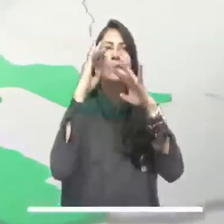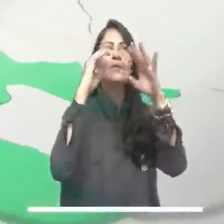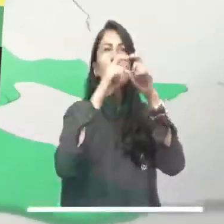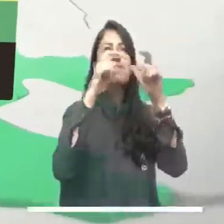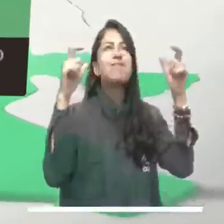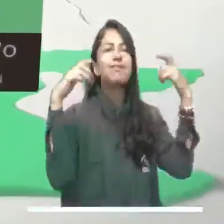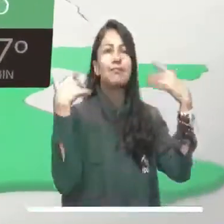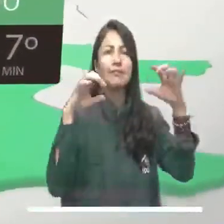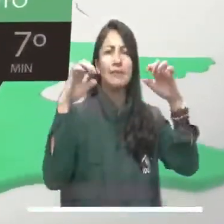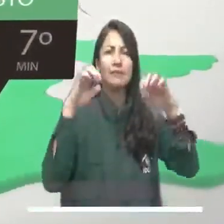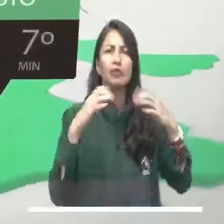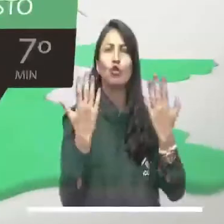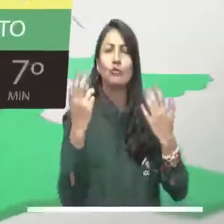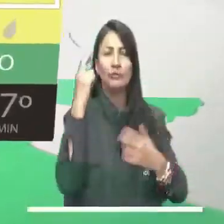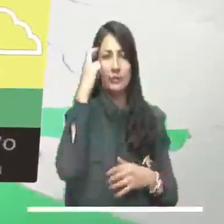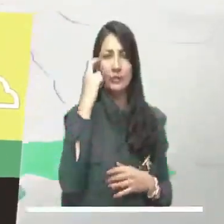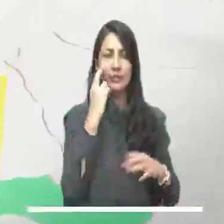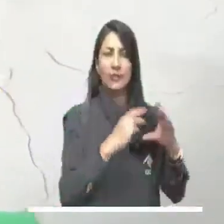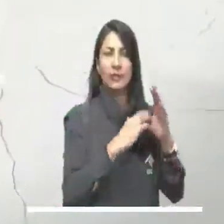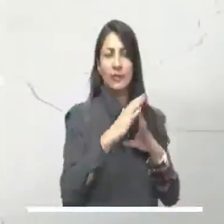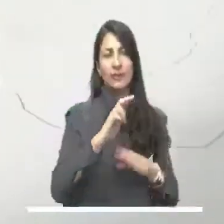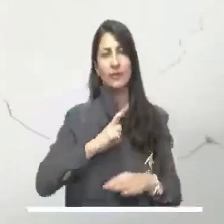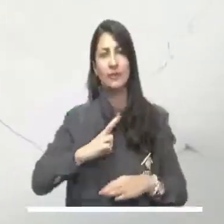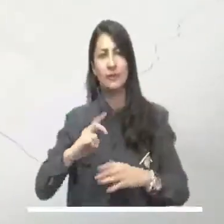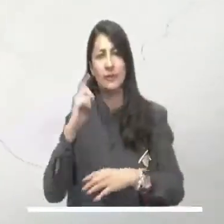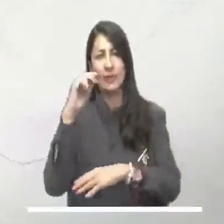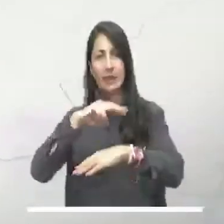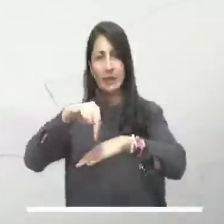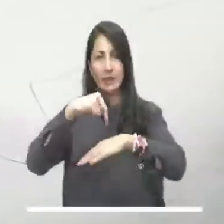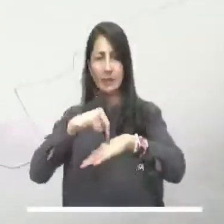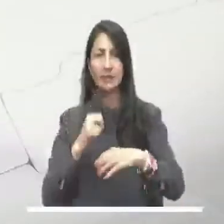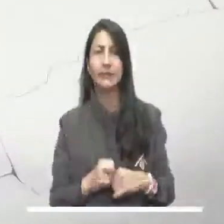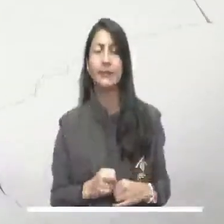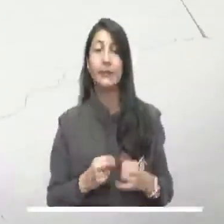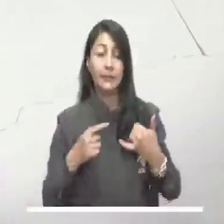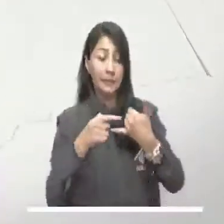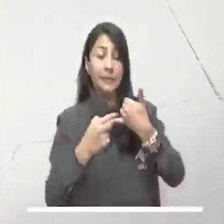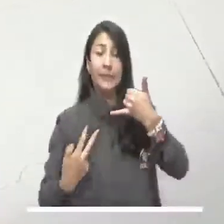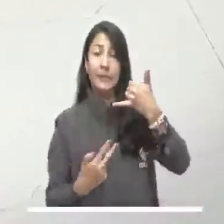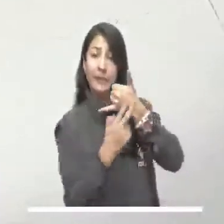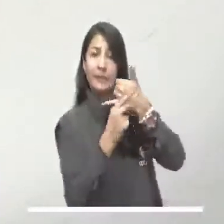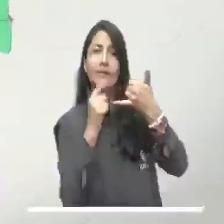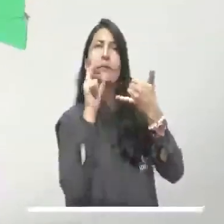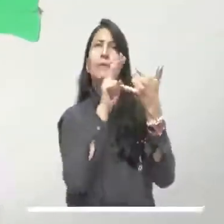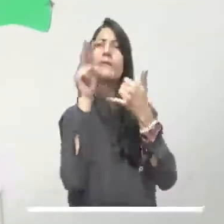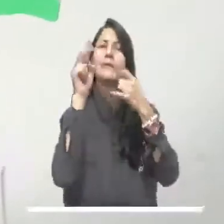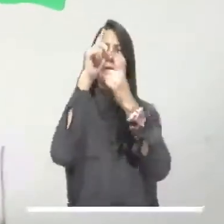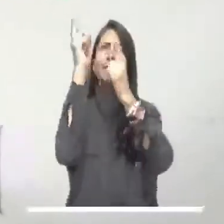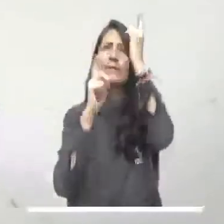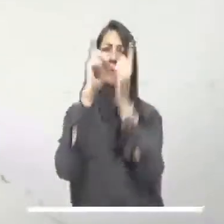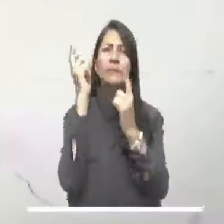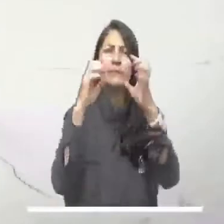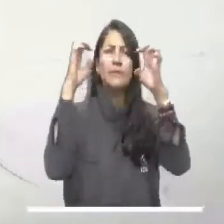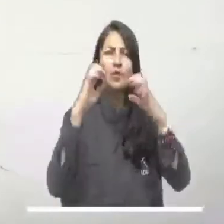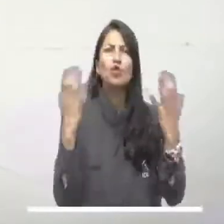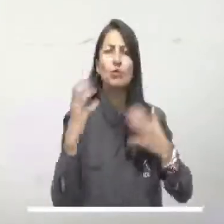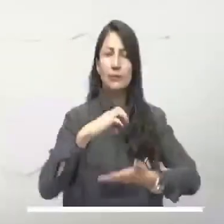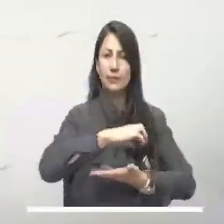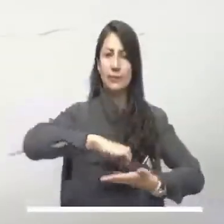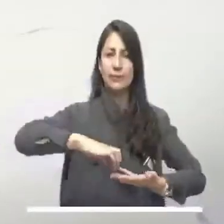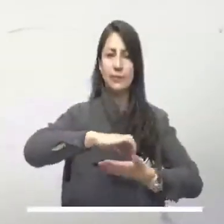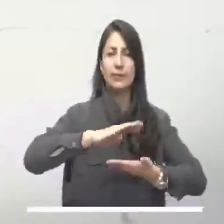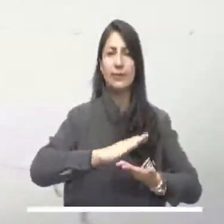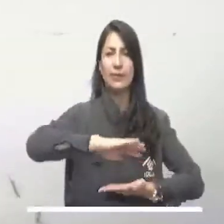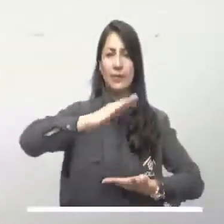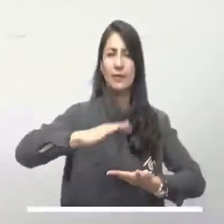grisáceo, con amplias nubes y humedad intensa en Chocó, Cauca, Valle y Nariño. En el centro del país se esperan lluvias eléctricas en